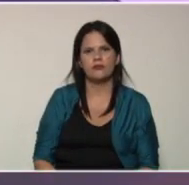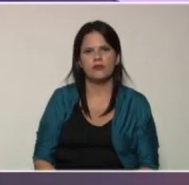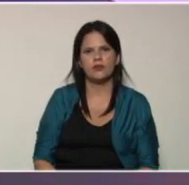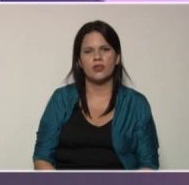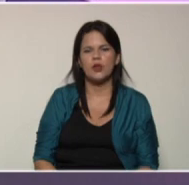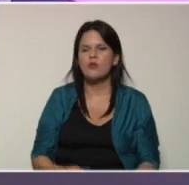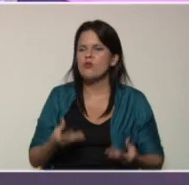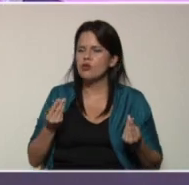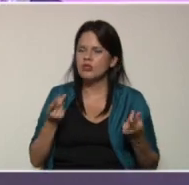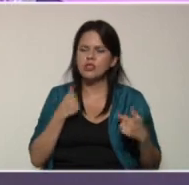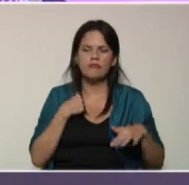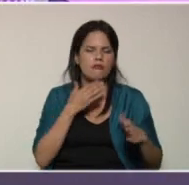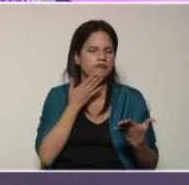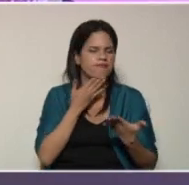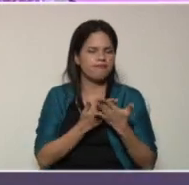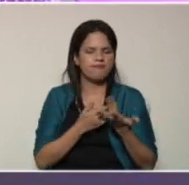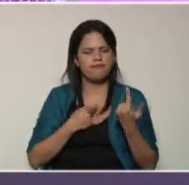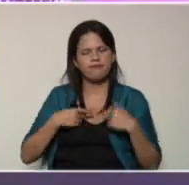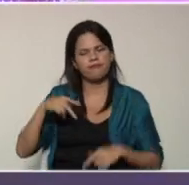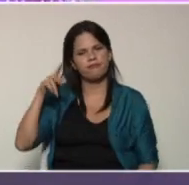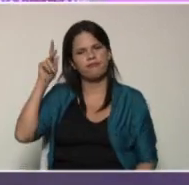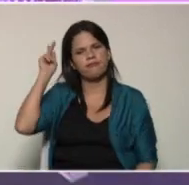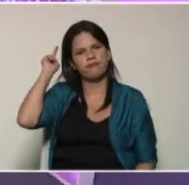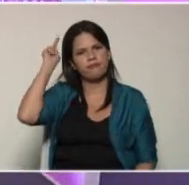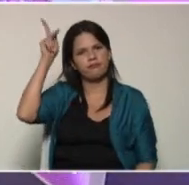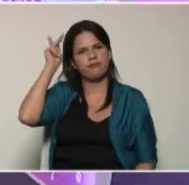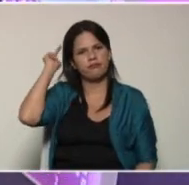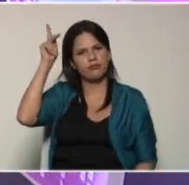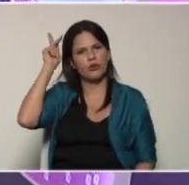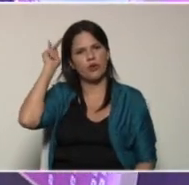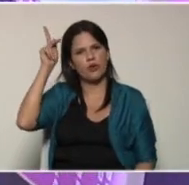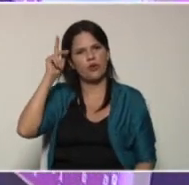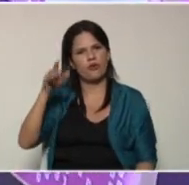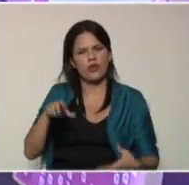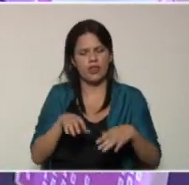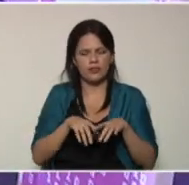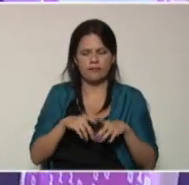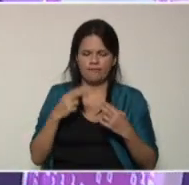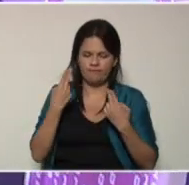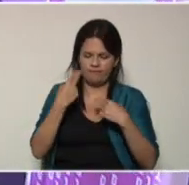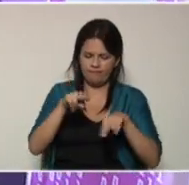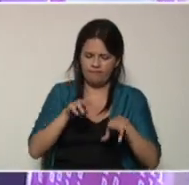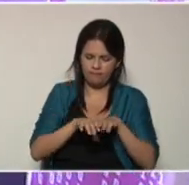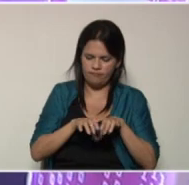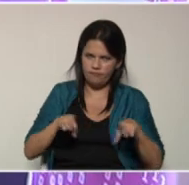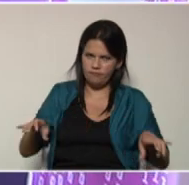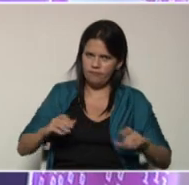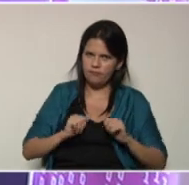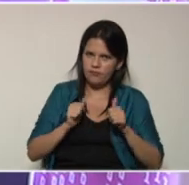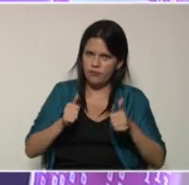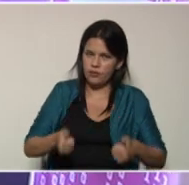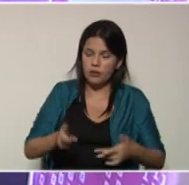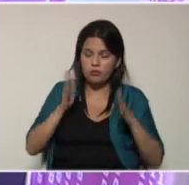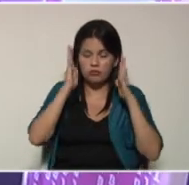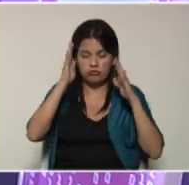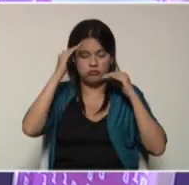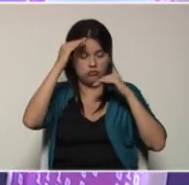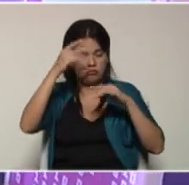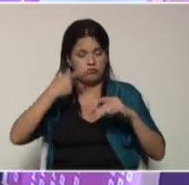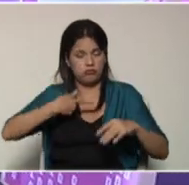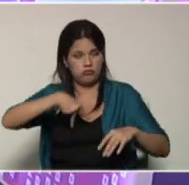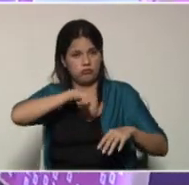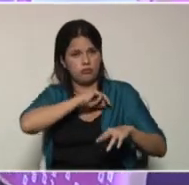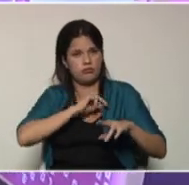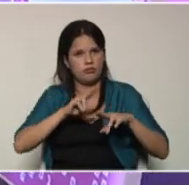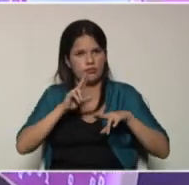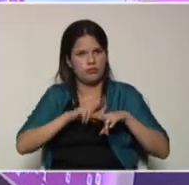Muchísimas gracias profesora Carmen Suárez, nuestra querida maestra del nivel de educación inicial y que atendió a nuestros niños de la